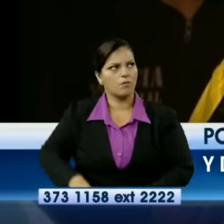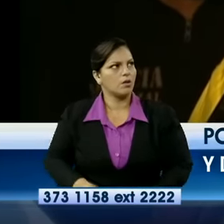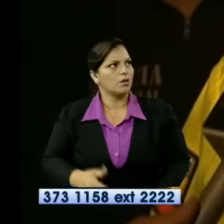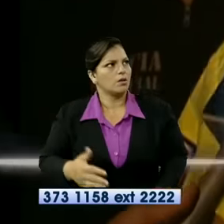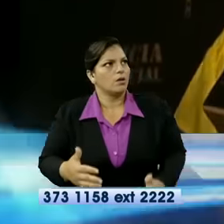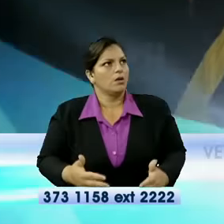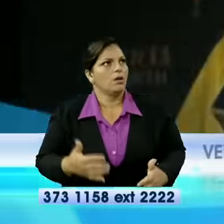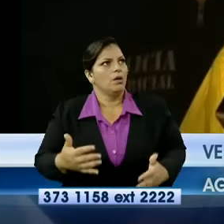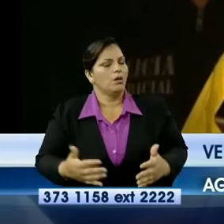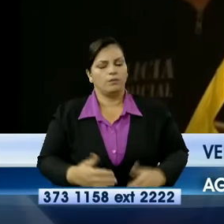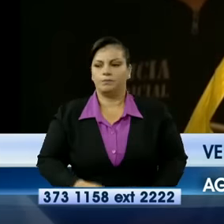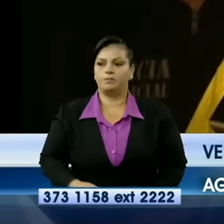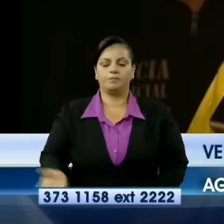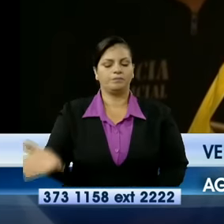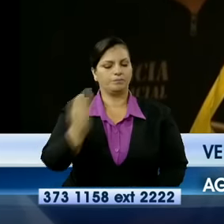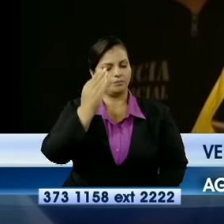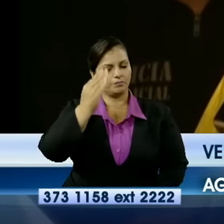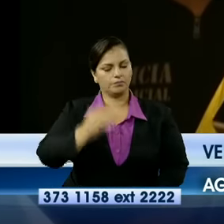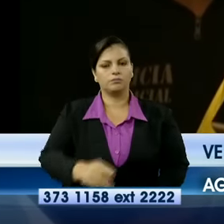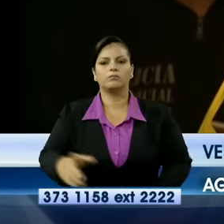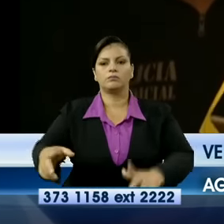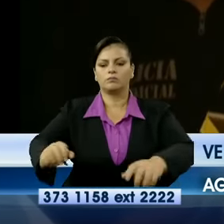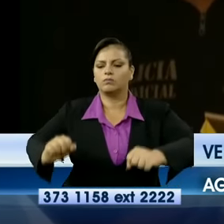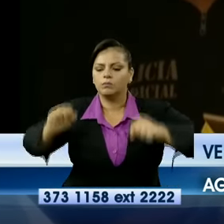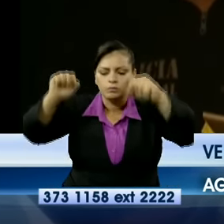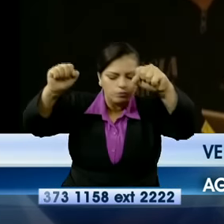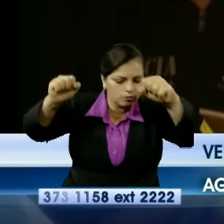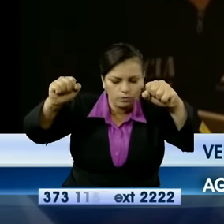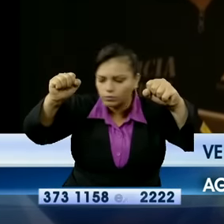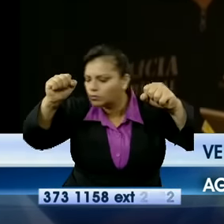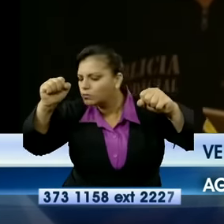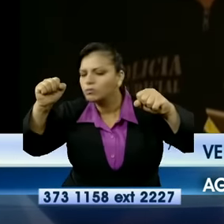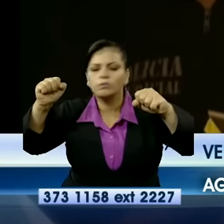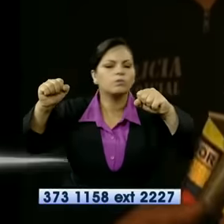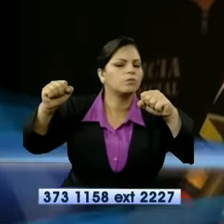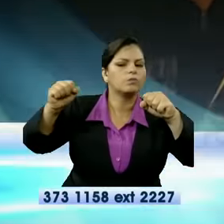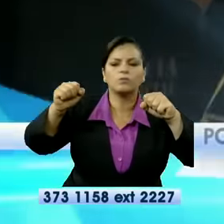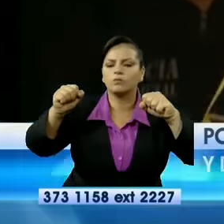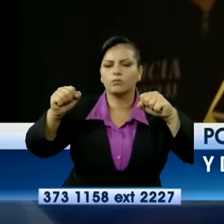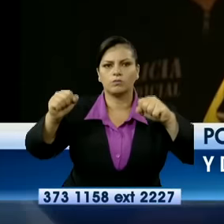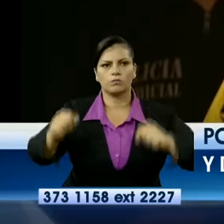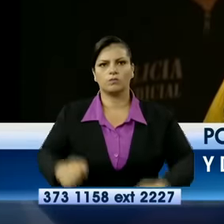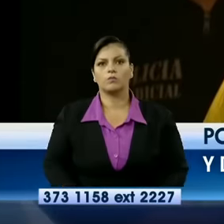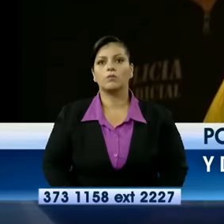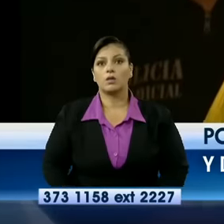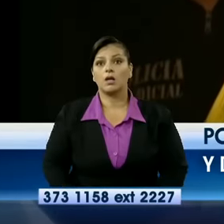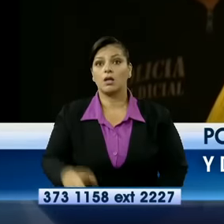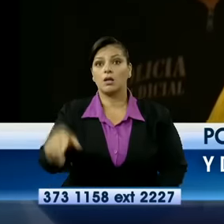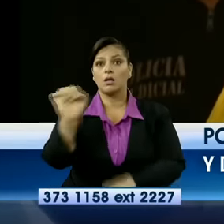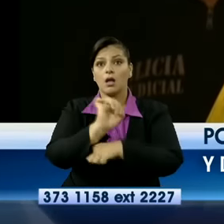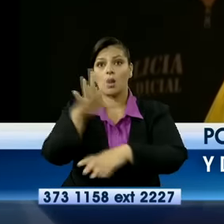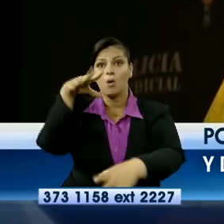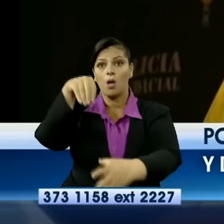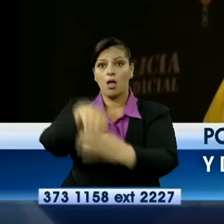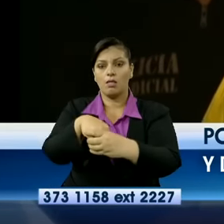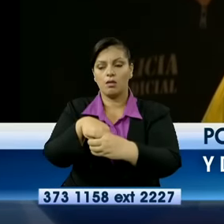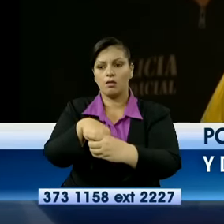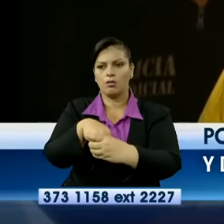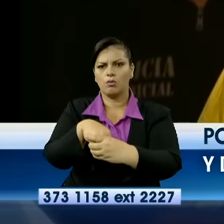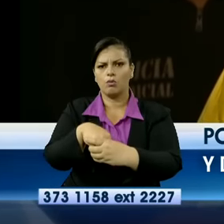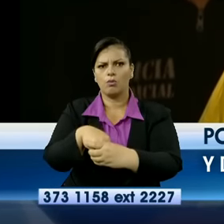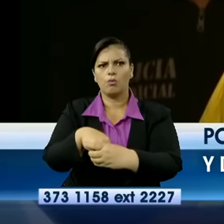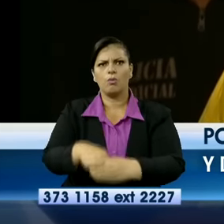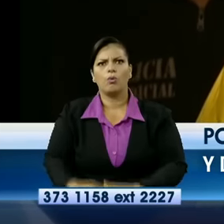Encontrándonos con tres personas al interior del vehículo. Pudimos observar que tenían en el interior del vehículo, en la cajuela, dos llantas